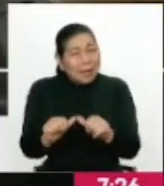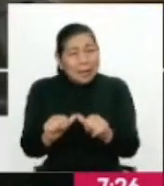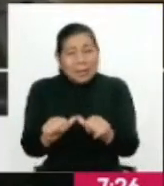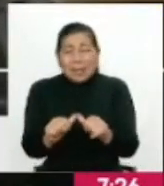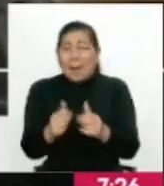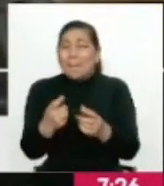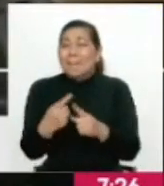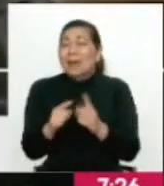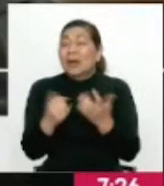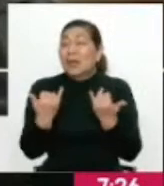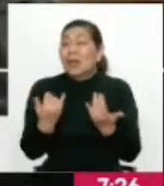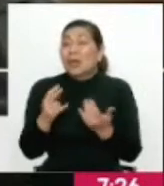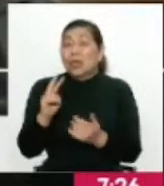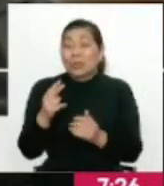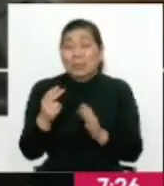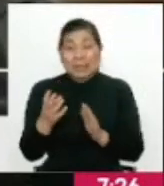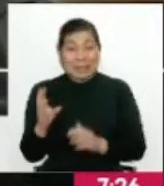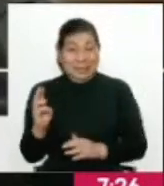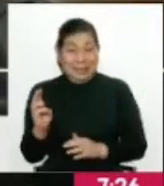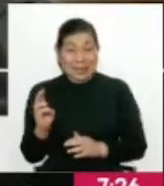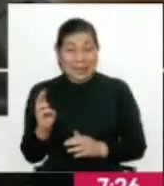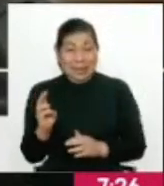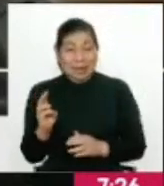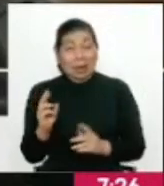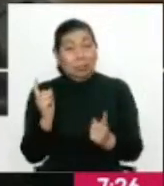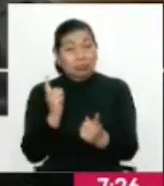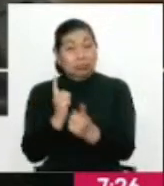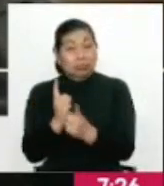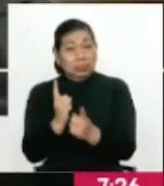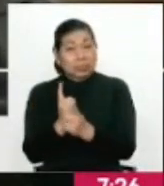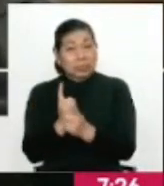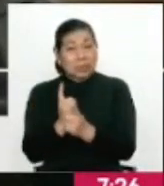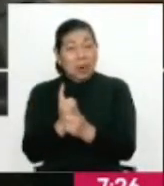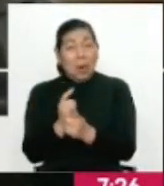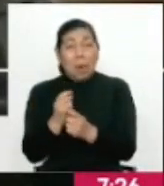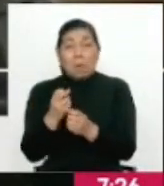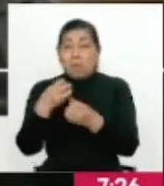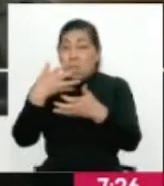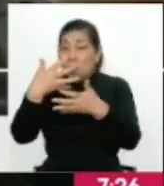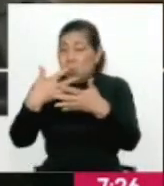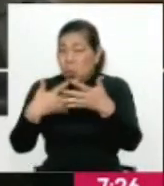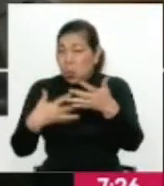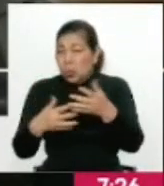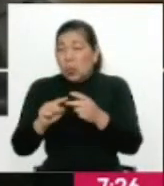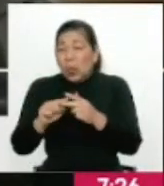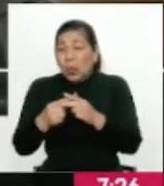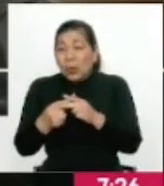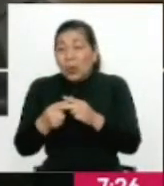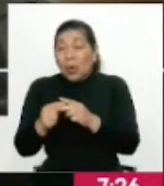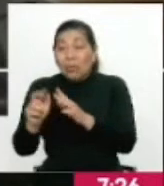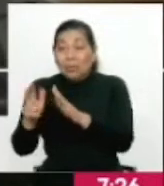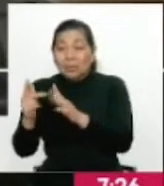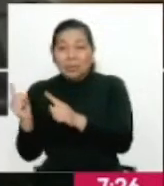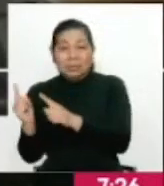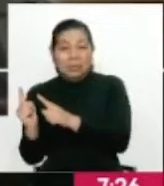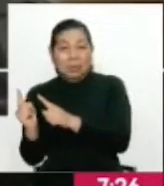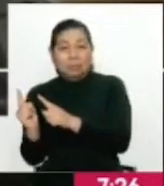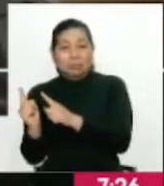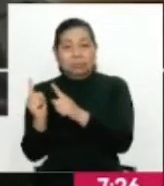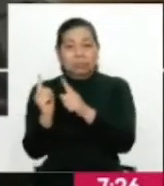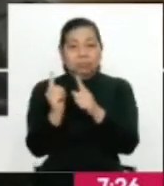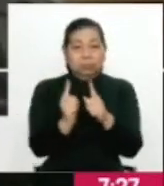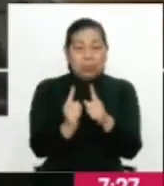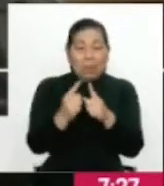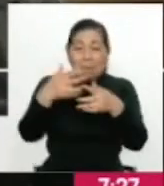tiempo y en 2006, por ejemplo, encontraron sublinajes del virus original del 18. O sea, son